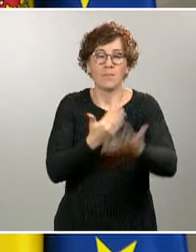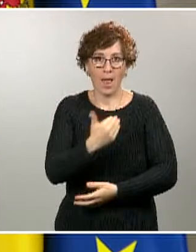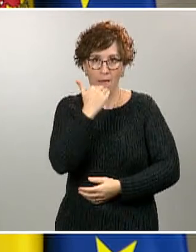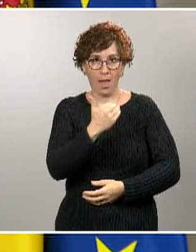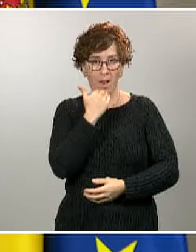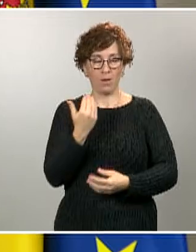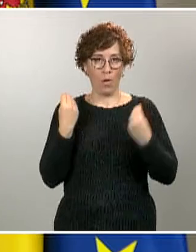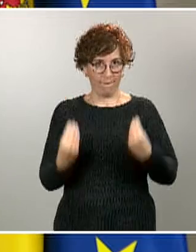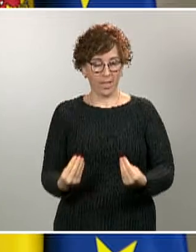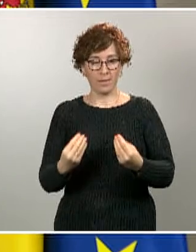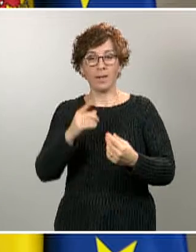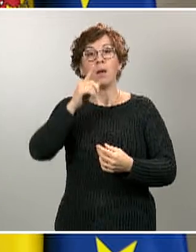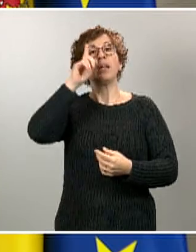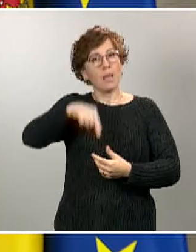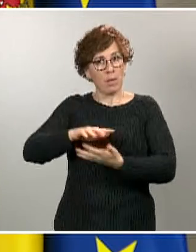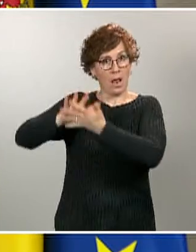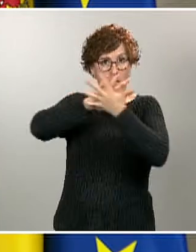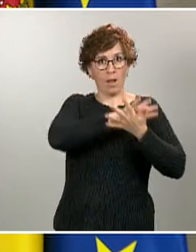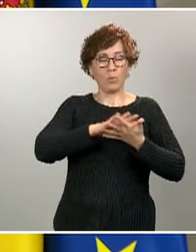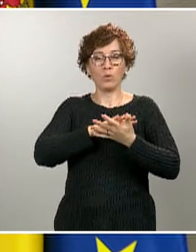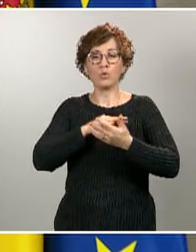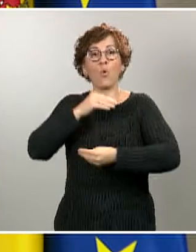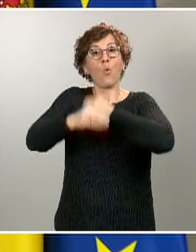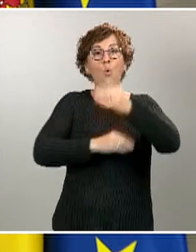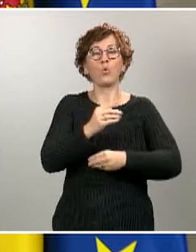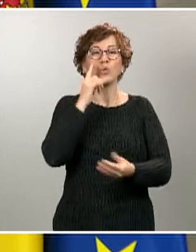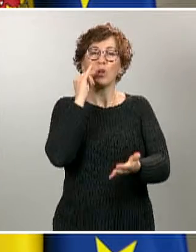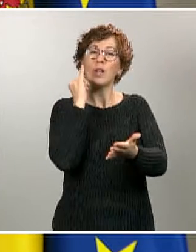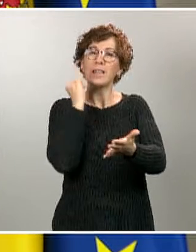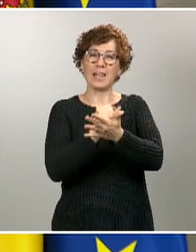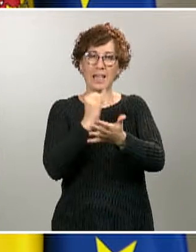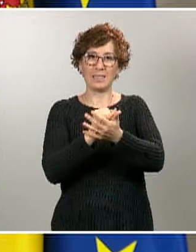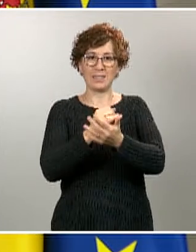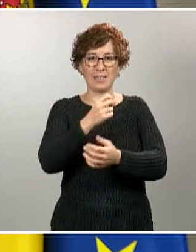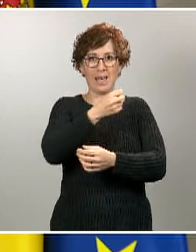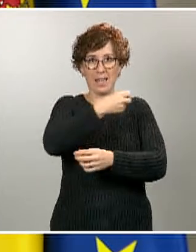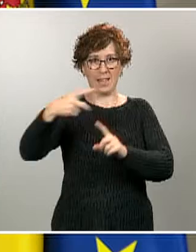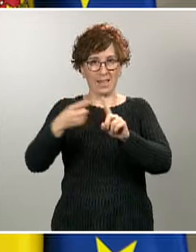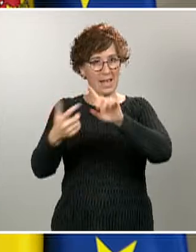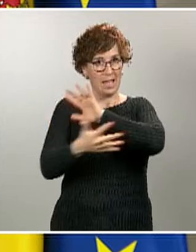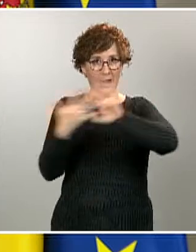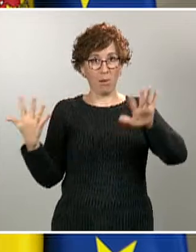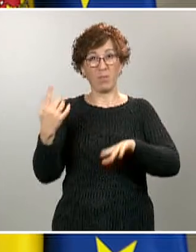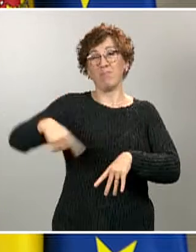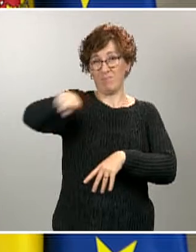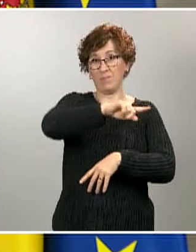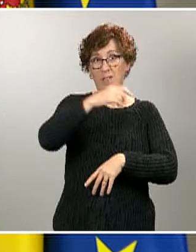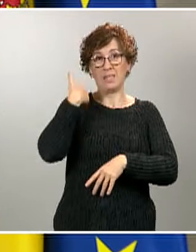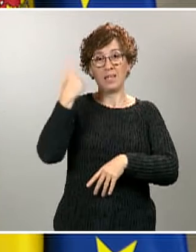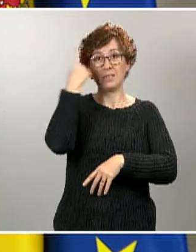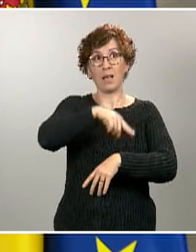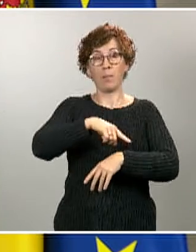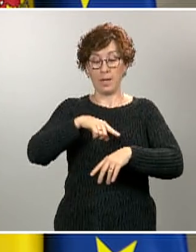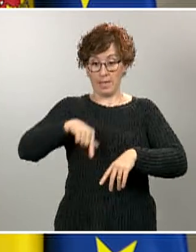uso de los test de diagnóstico rápido que, como ustedes saben, se distribuyeron por cantidad de un millón a inicios de esta